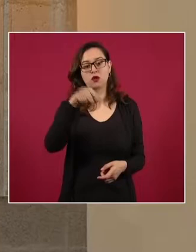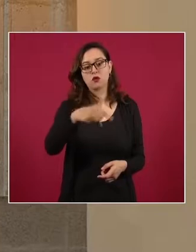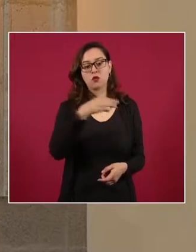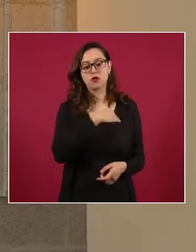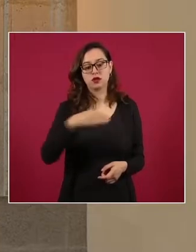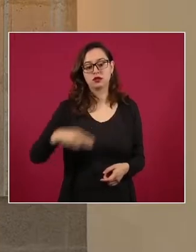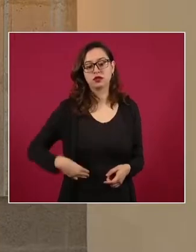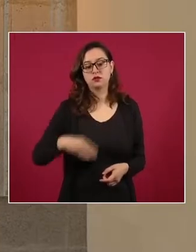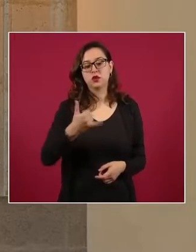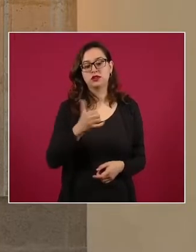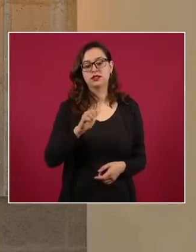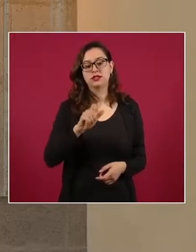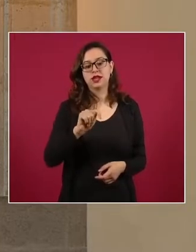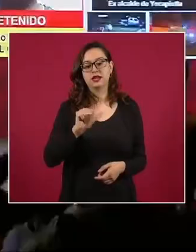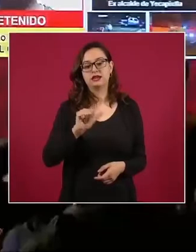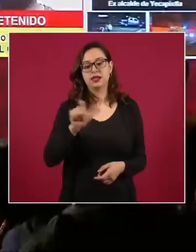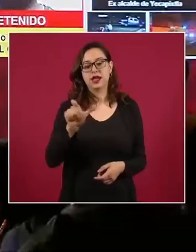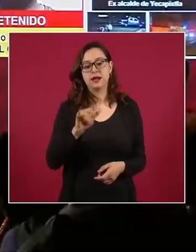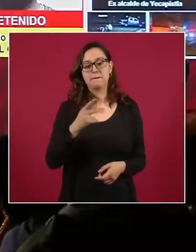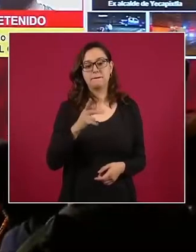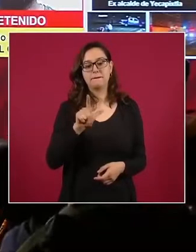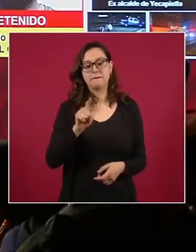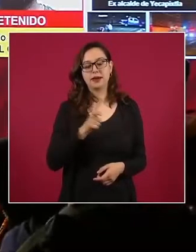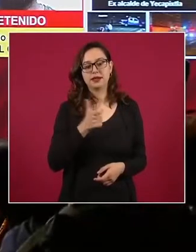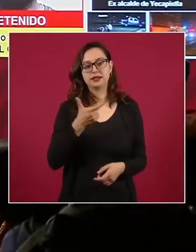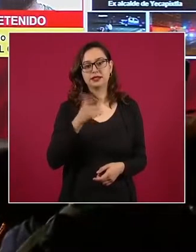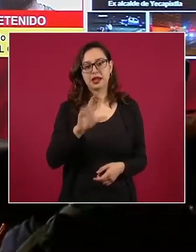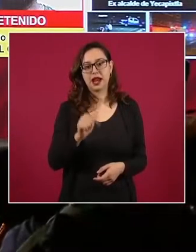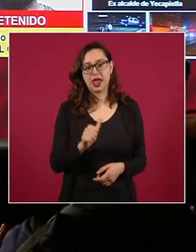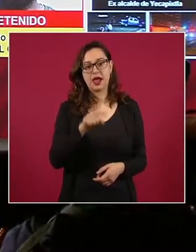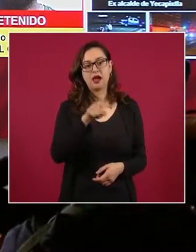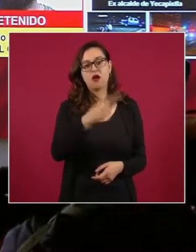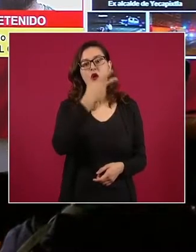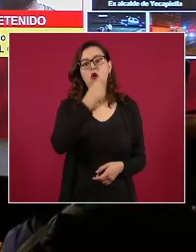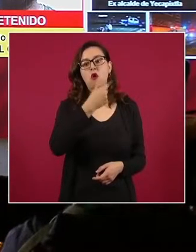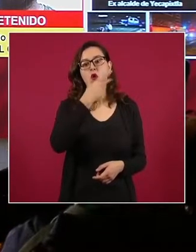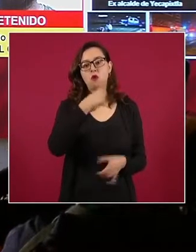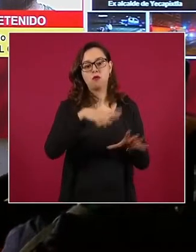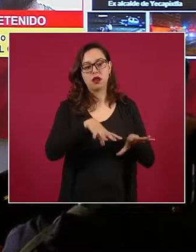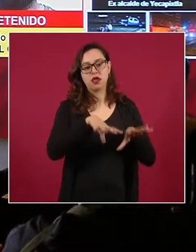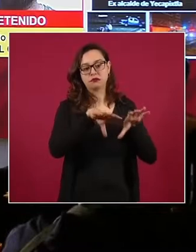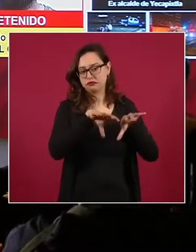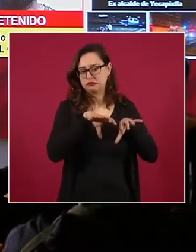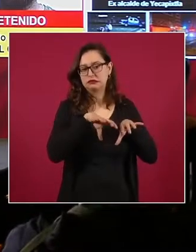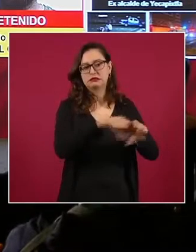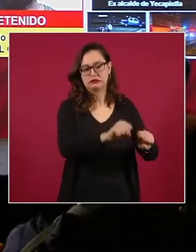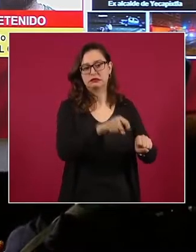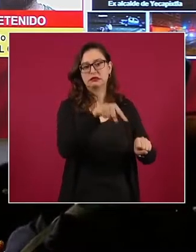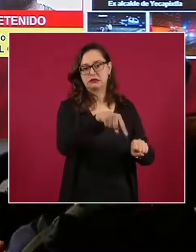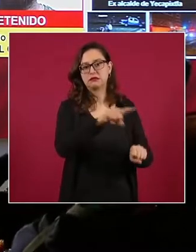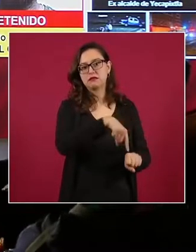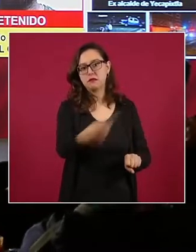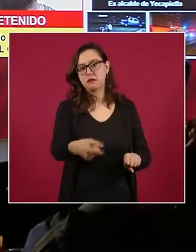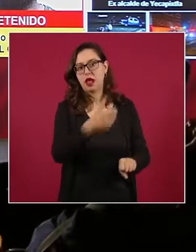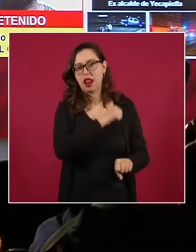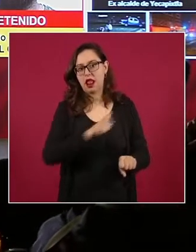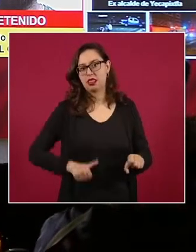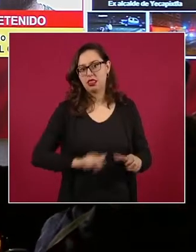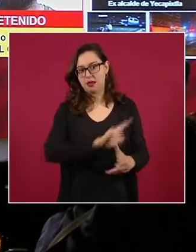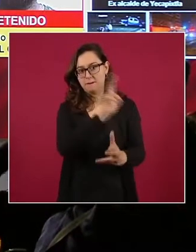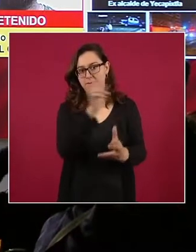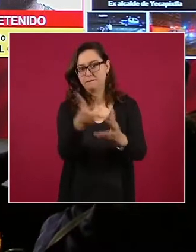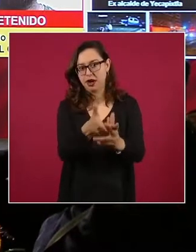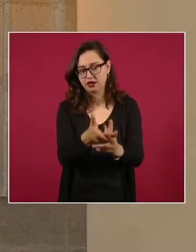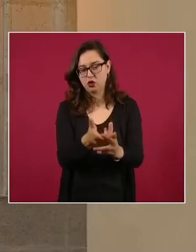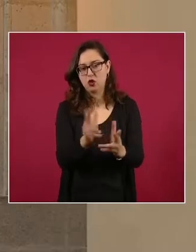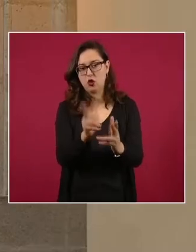N., ya fue detenido Fernando Arturo N., alias El Chapo, por el delito de homicidio calificado y